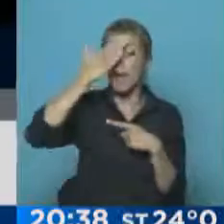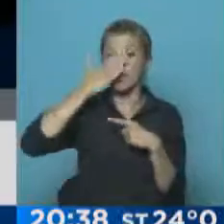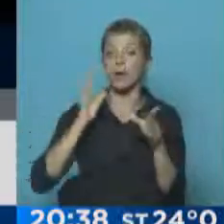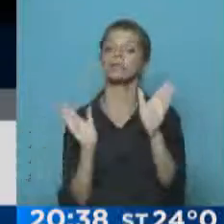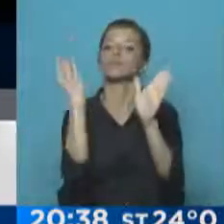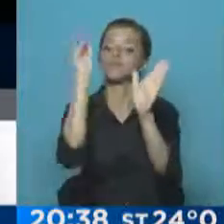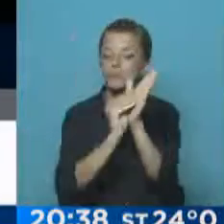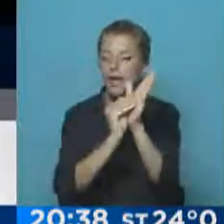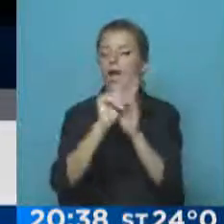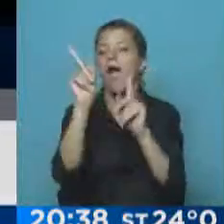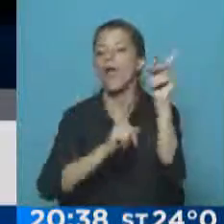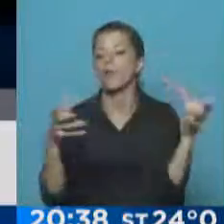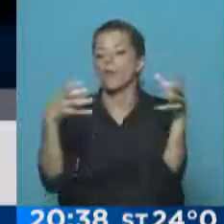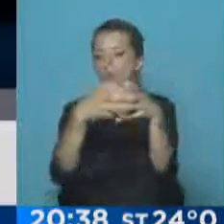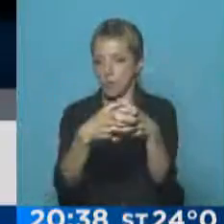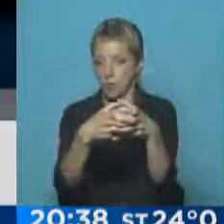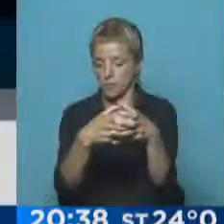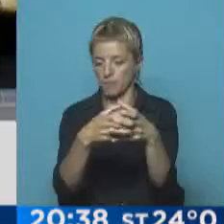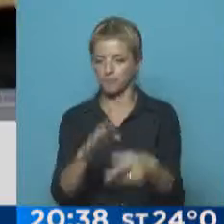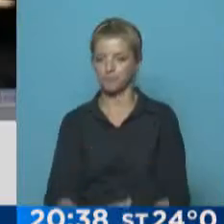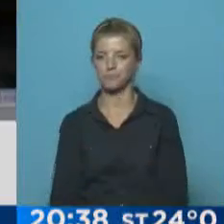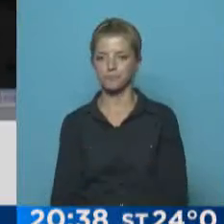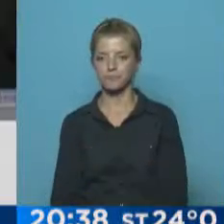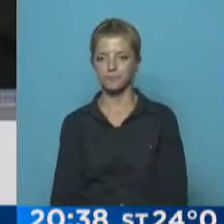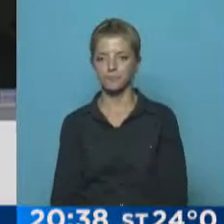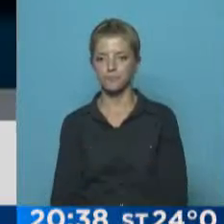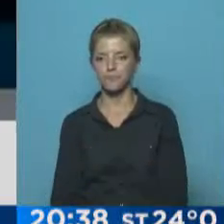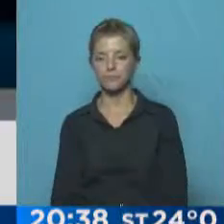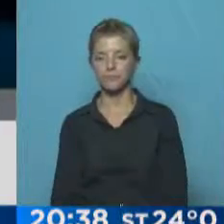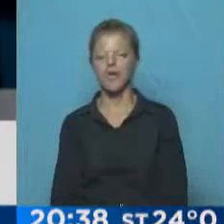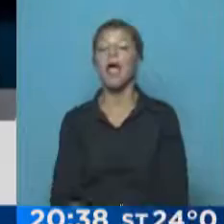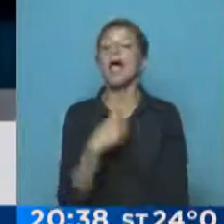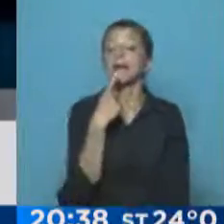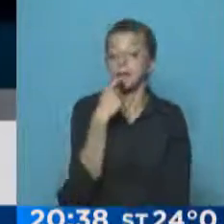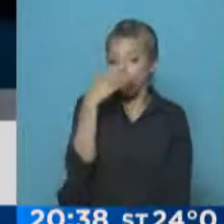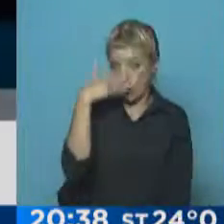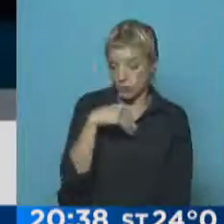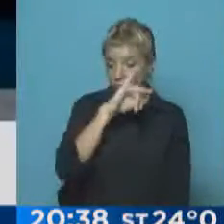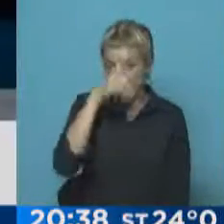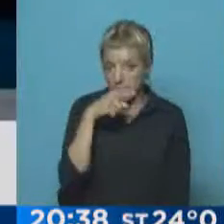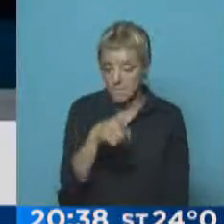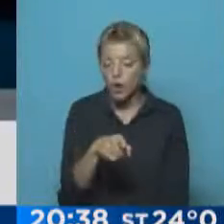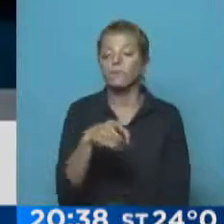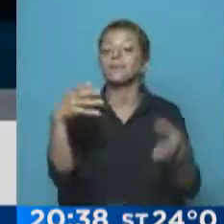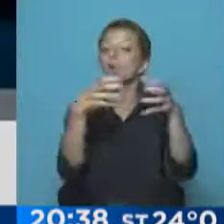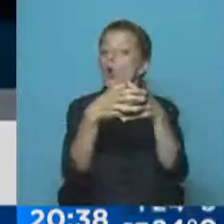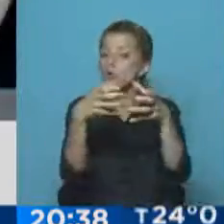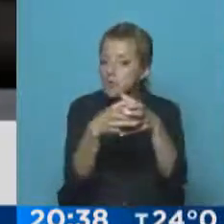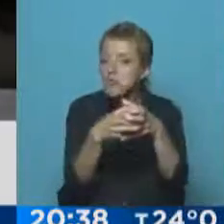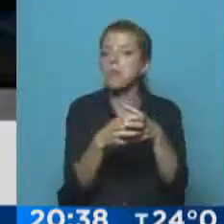poder acceder a esa zona de grupo. A River, el vigente campeón, le tocó un grupo